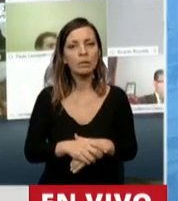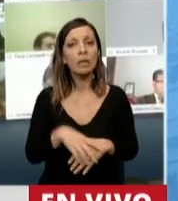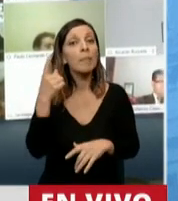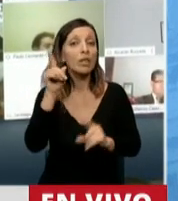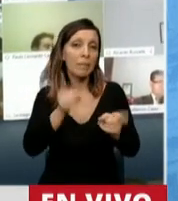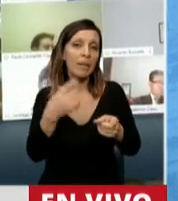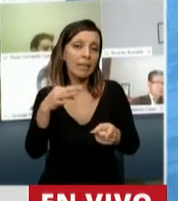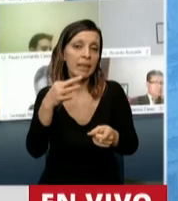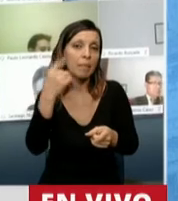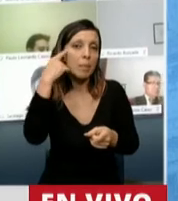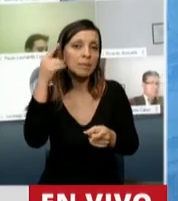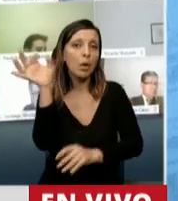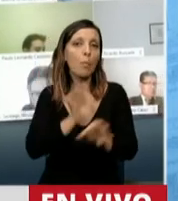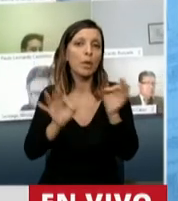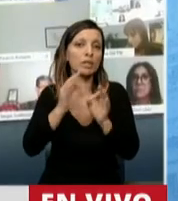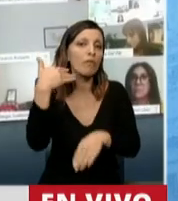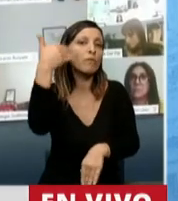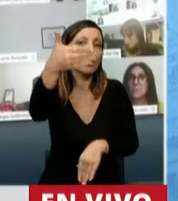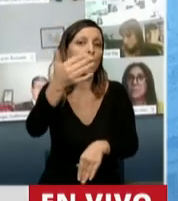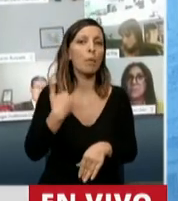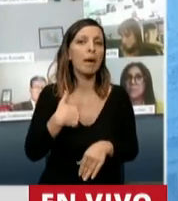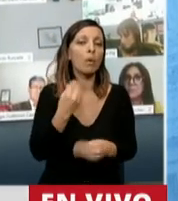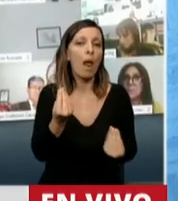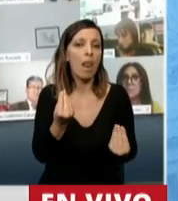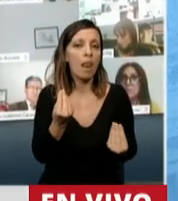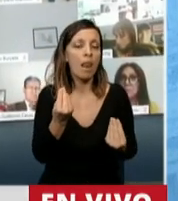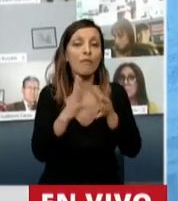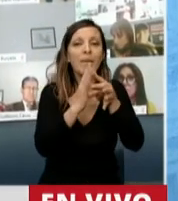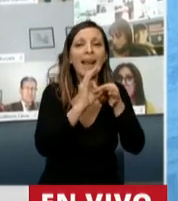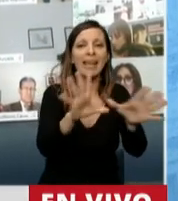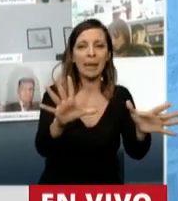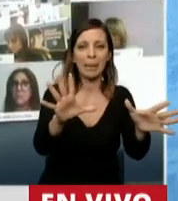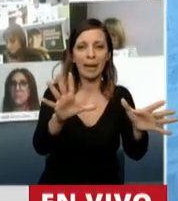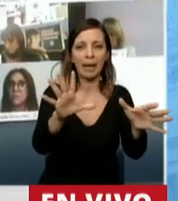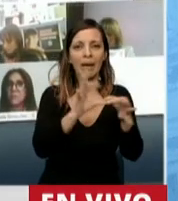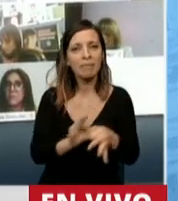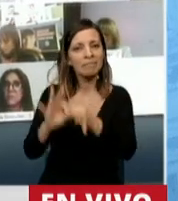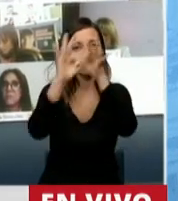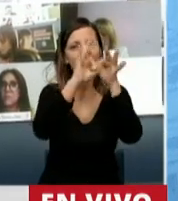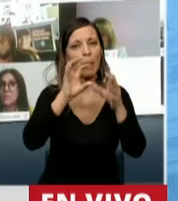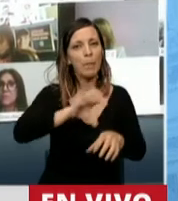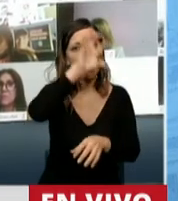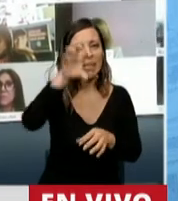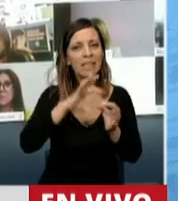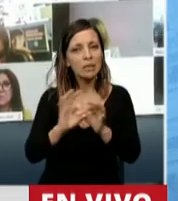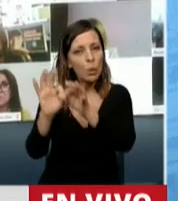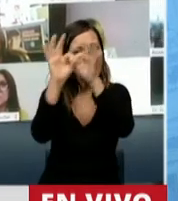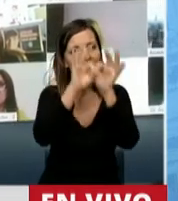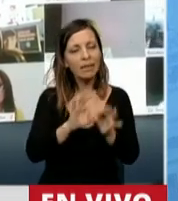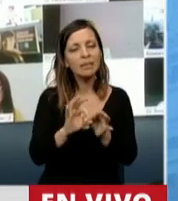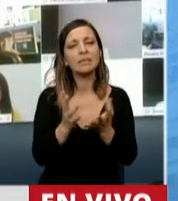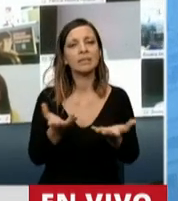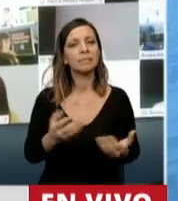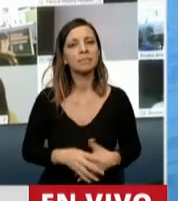Pero también tenemos que tener un proyecto de país. Un país libre. Un país federal, señor Presidente. Y en esto, realmente,